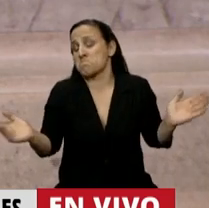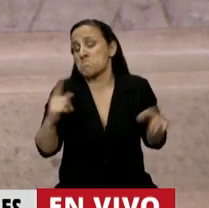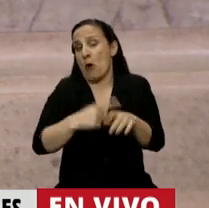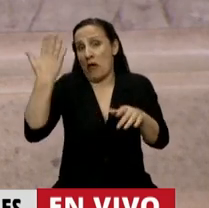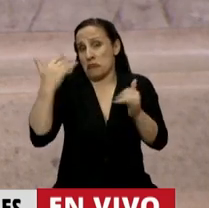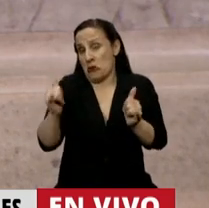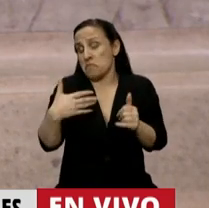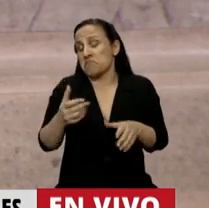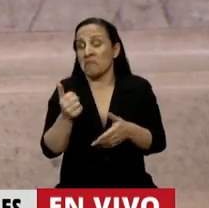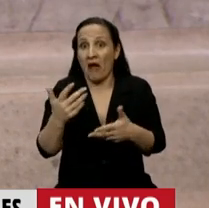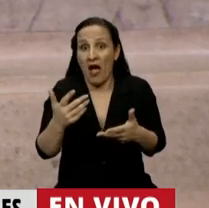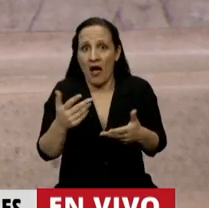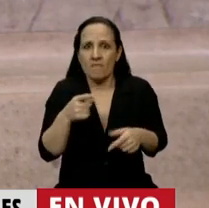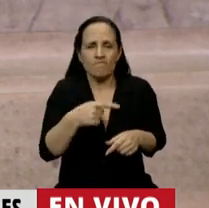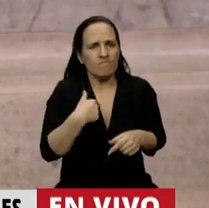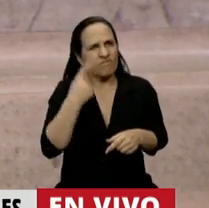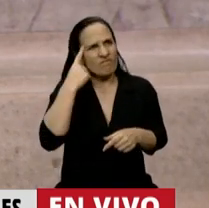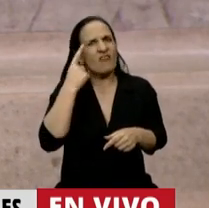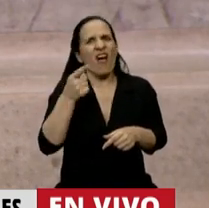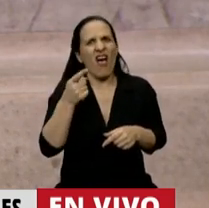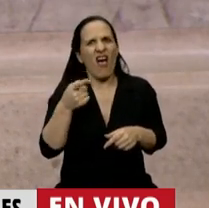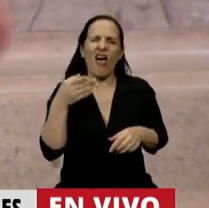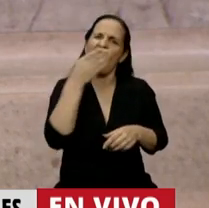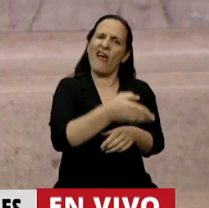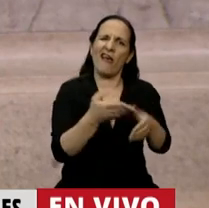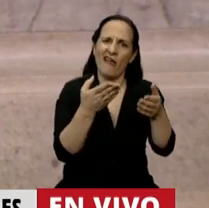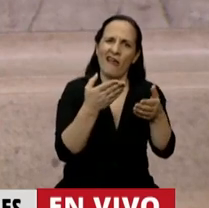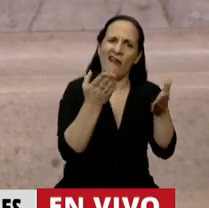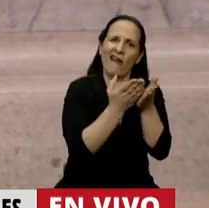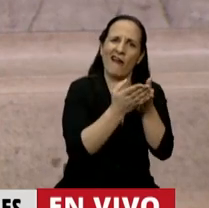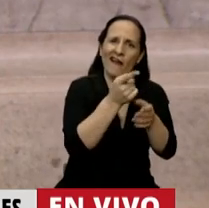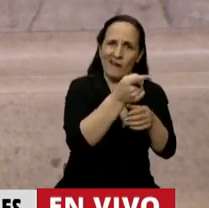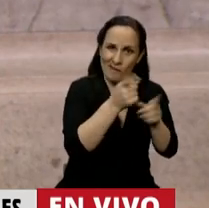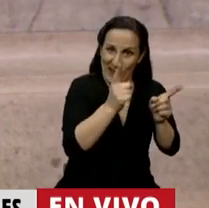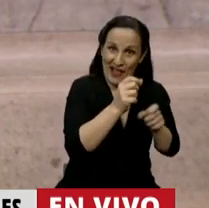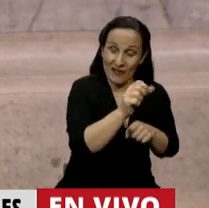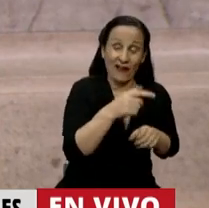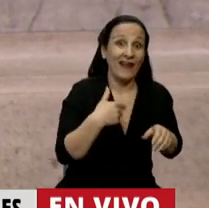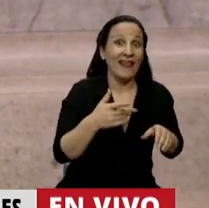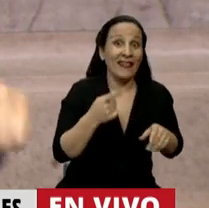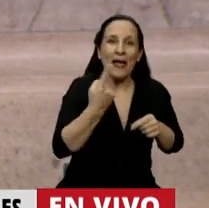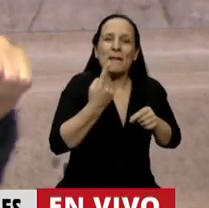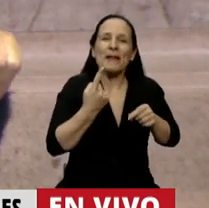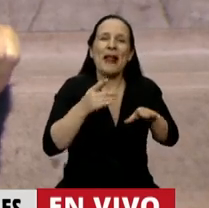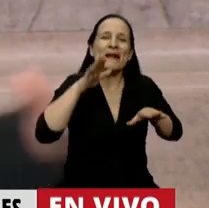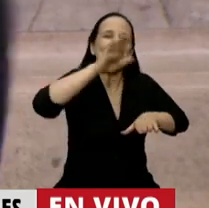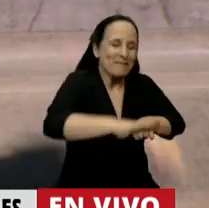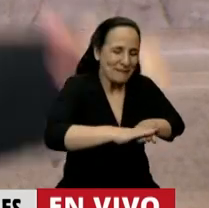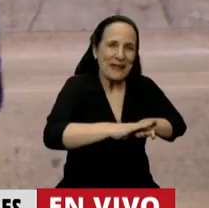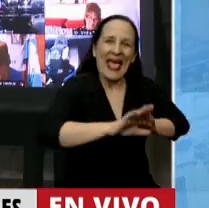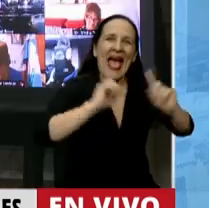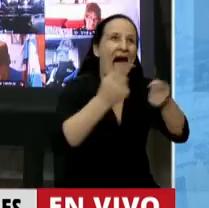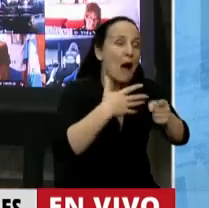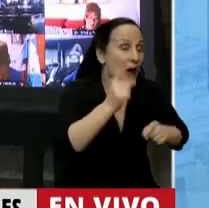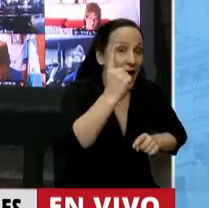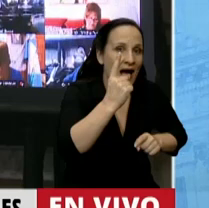decidí ingresar a la docencia todavía como estudiante. Una vez que puse el pie en un aula no me quise ir más. No me quise ir aún